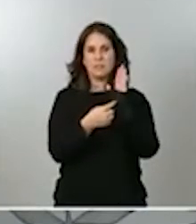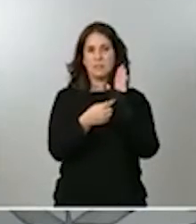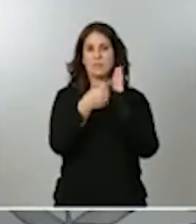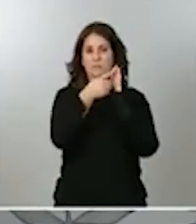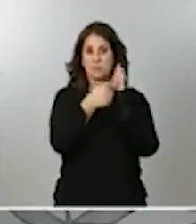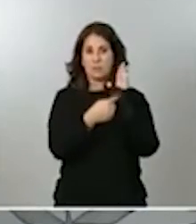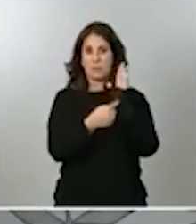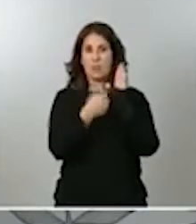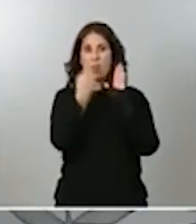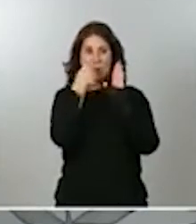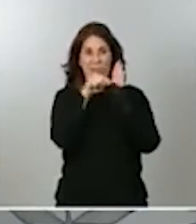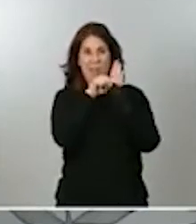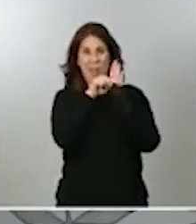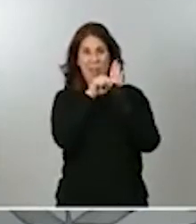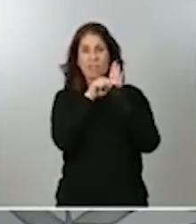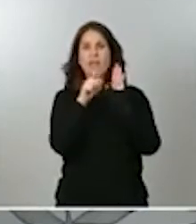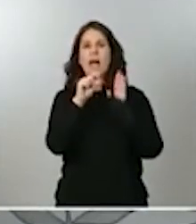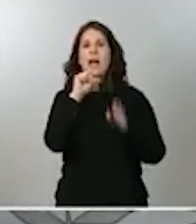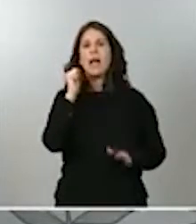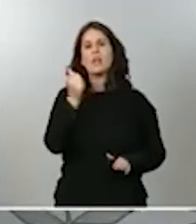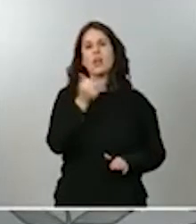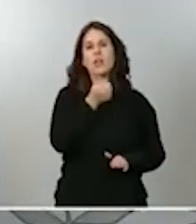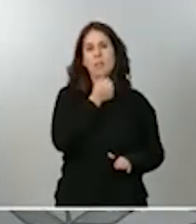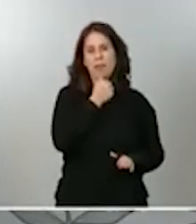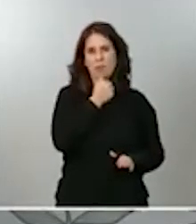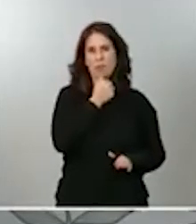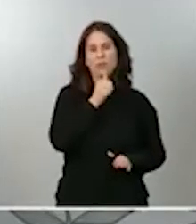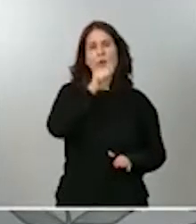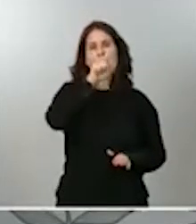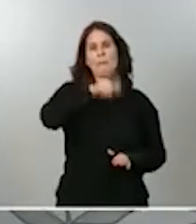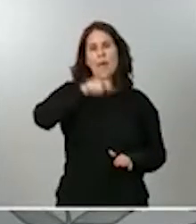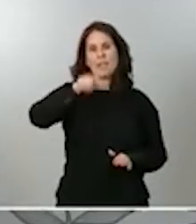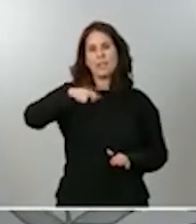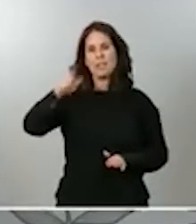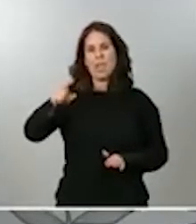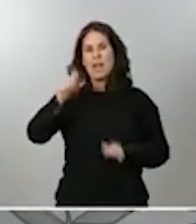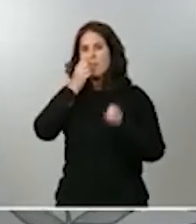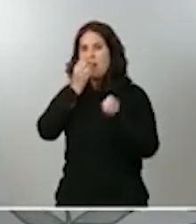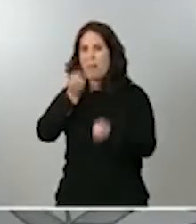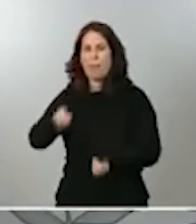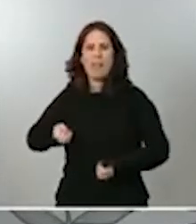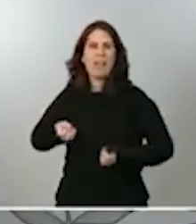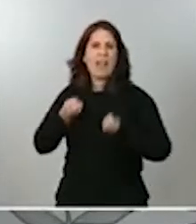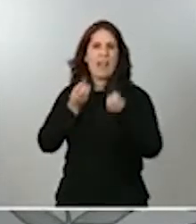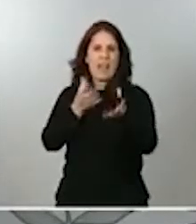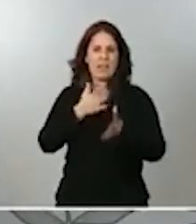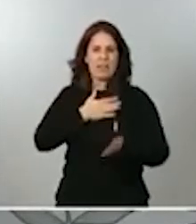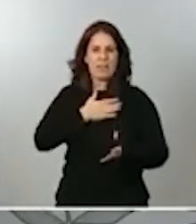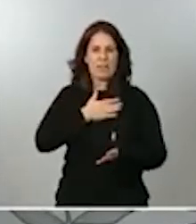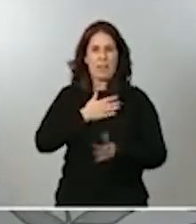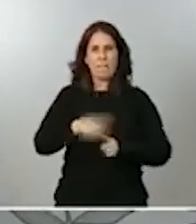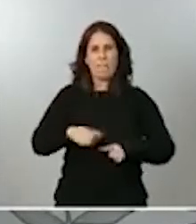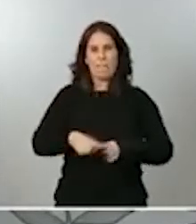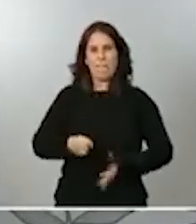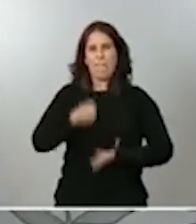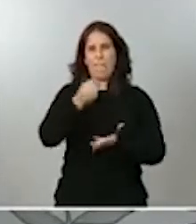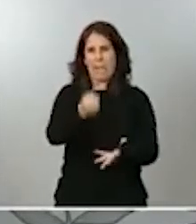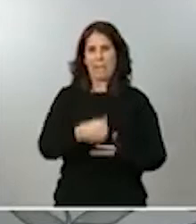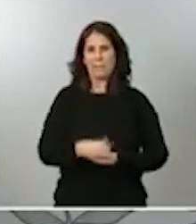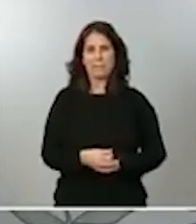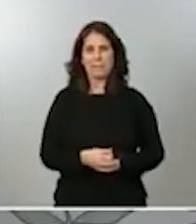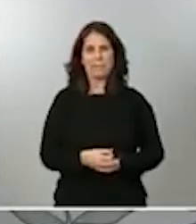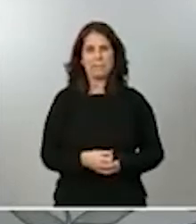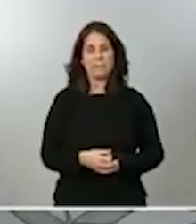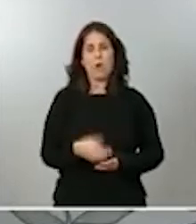encontraba el anonimato de las personas que iban a declarar en ese momento sus bienes. Por tanto, ojalá pudiéramos publicar